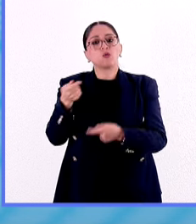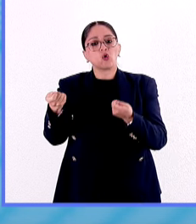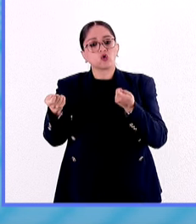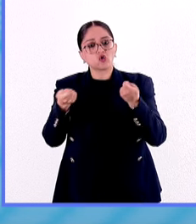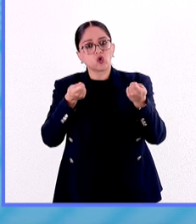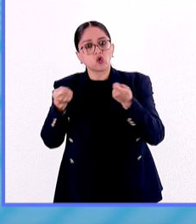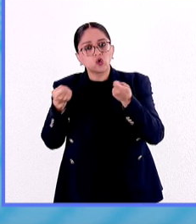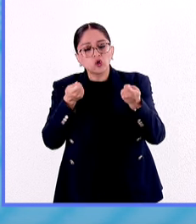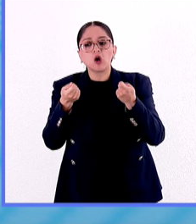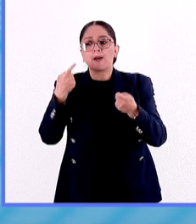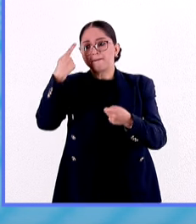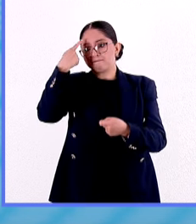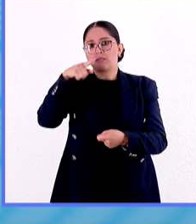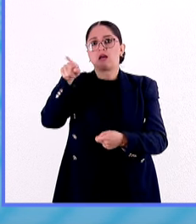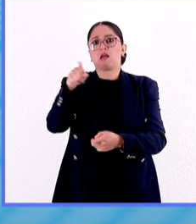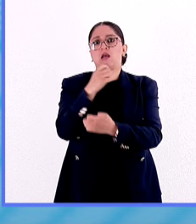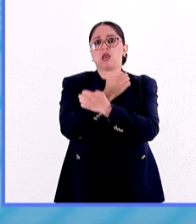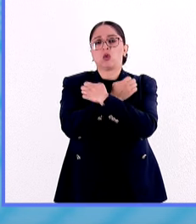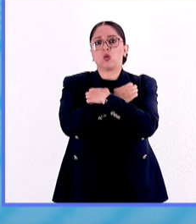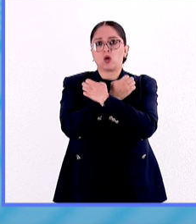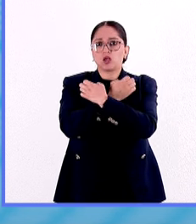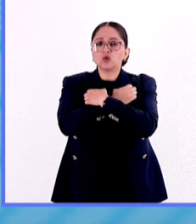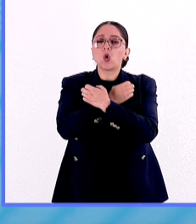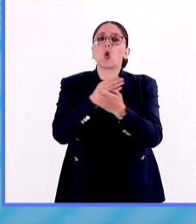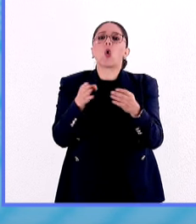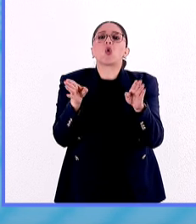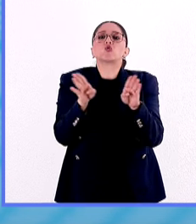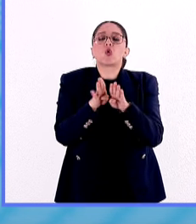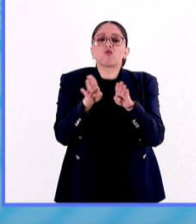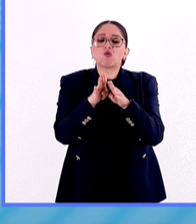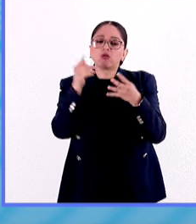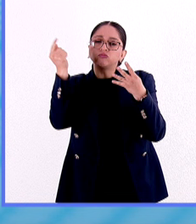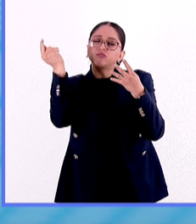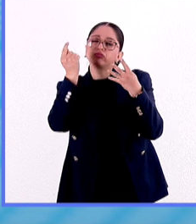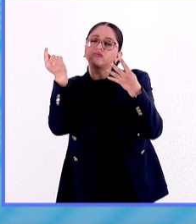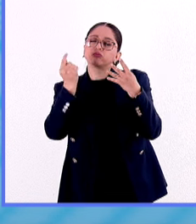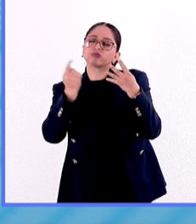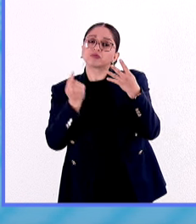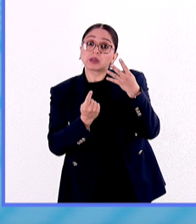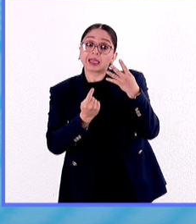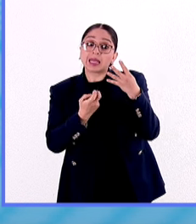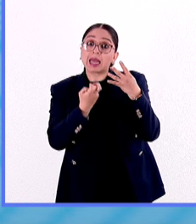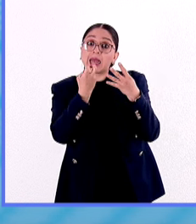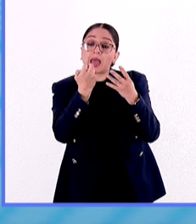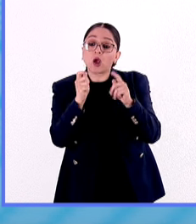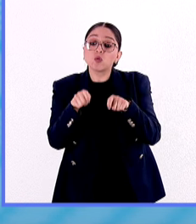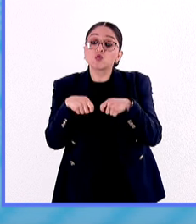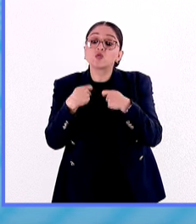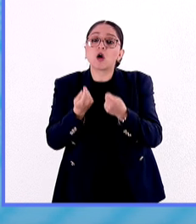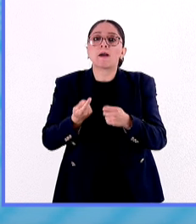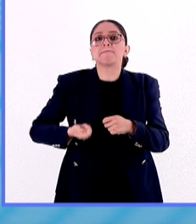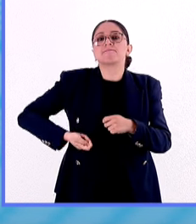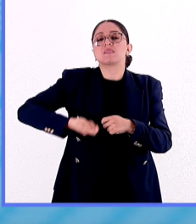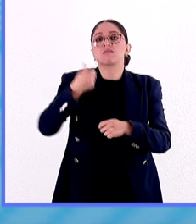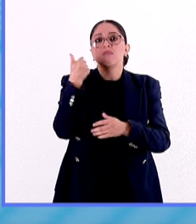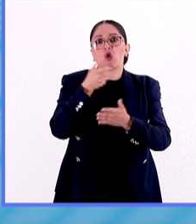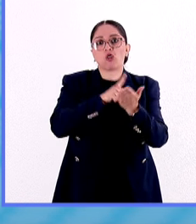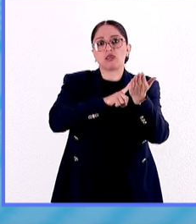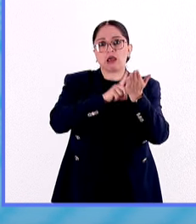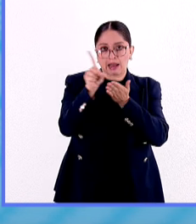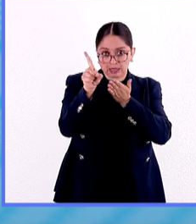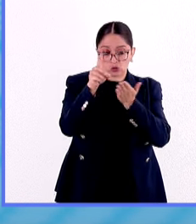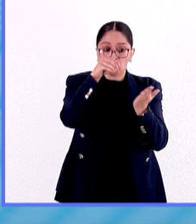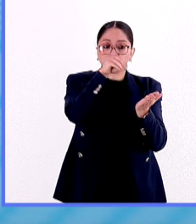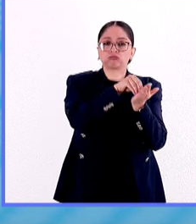educación, también se establecía cómo iba a ser la educación, entonces fueron estos primeros derechos sociales que se incluyen en